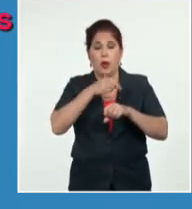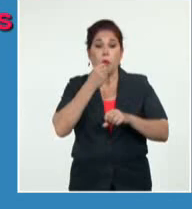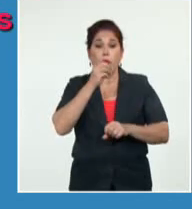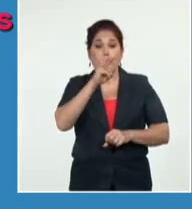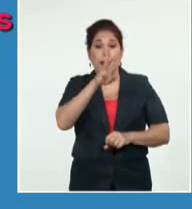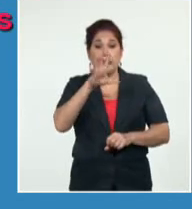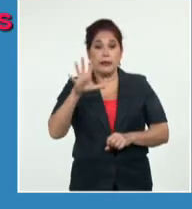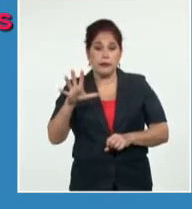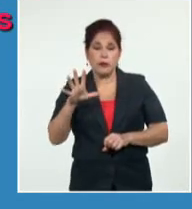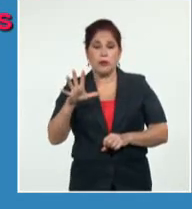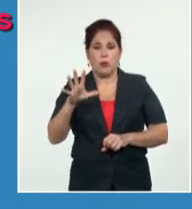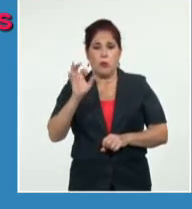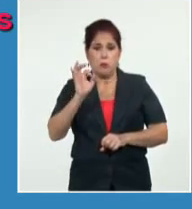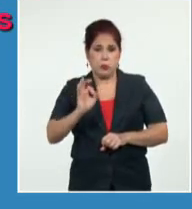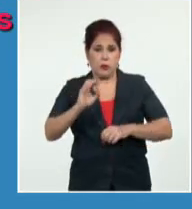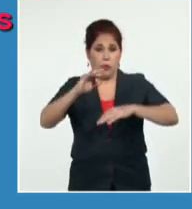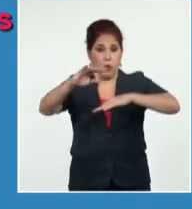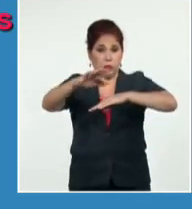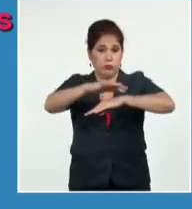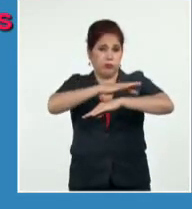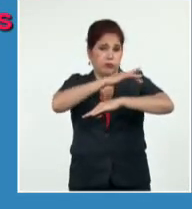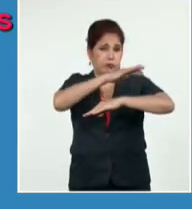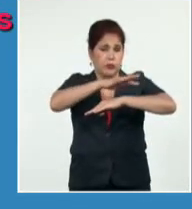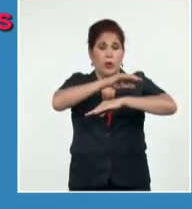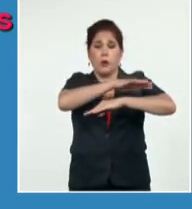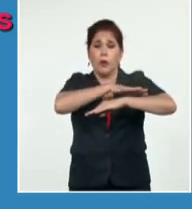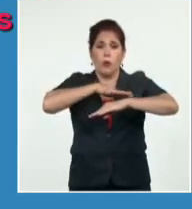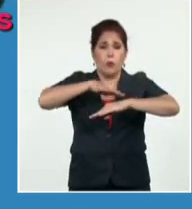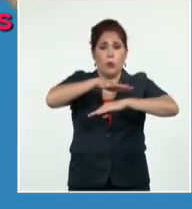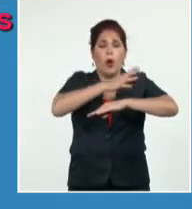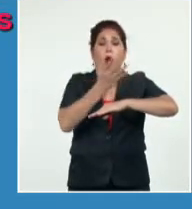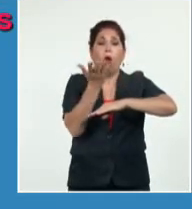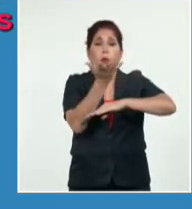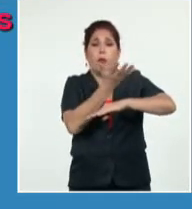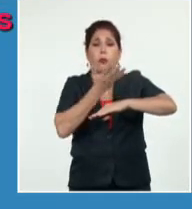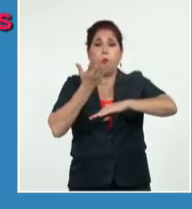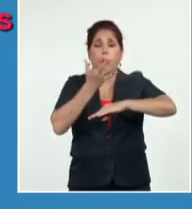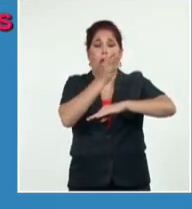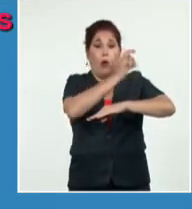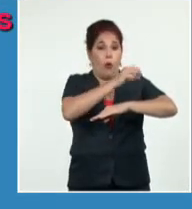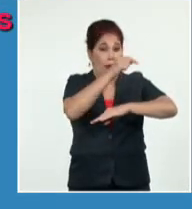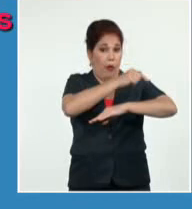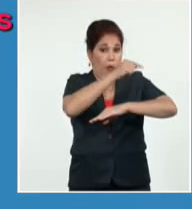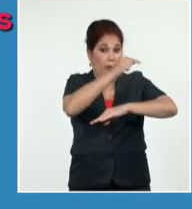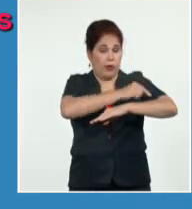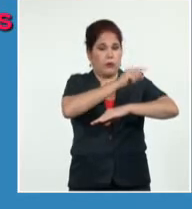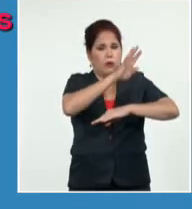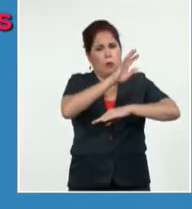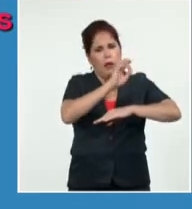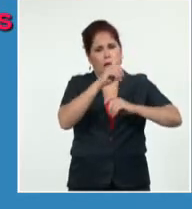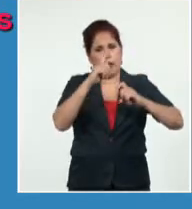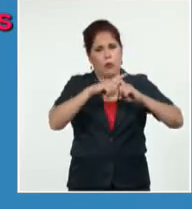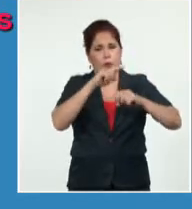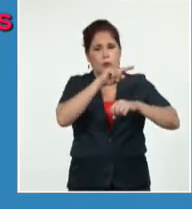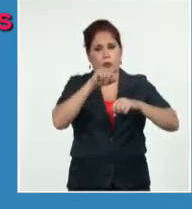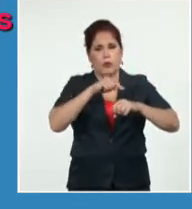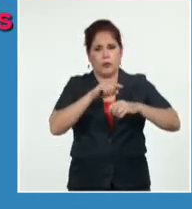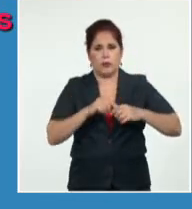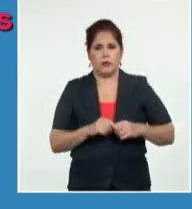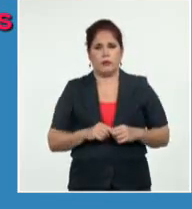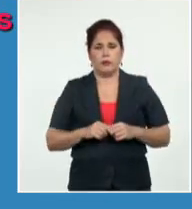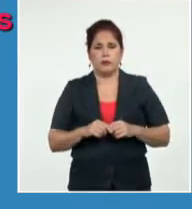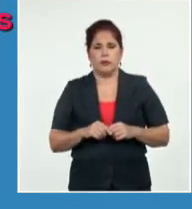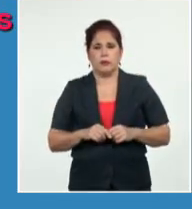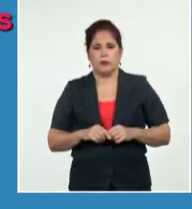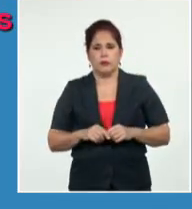en zonas de la costa norte con rachas superiores que en el norte oriental pudieran llegar hasta los 40 kilómetros por hora. Por eso,